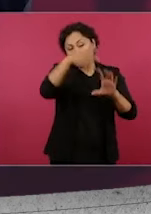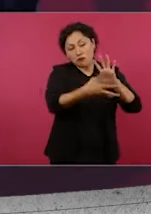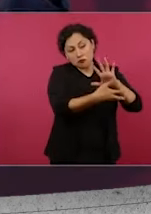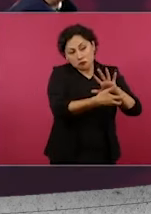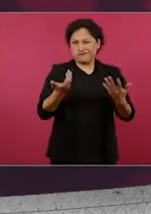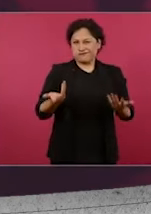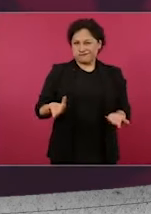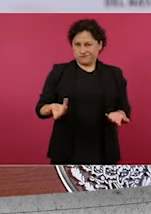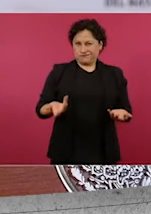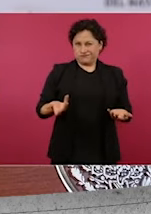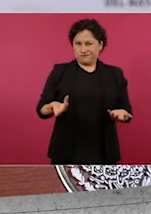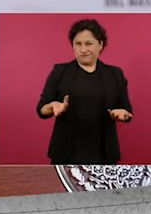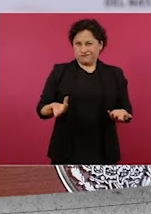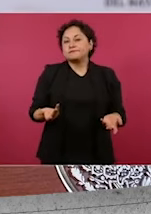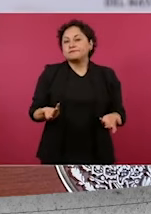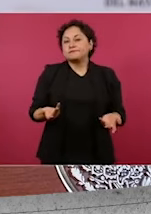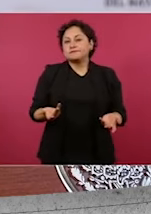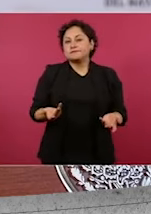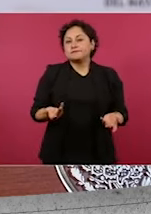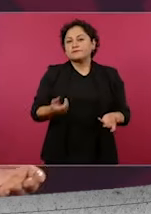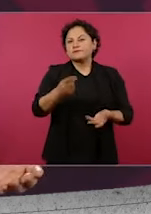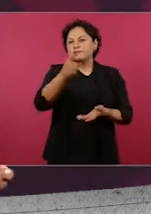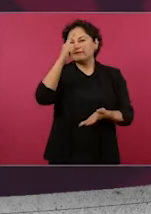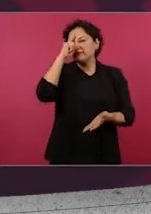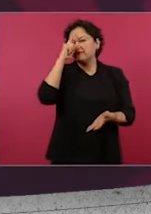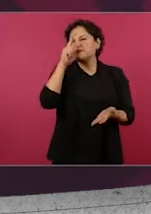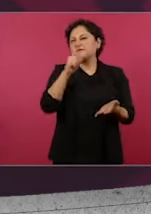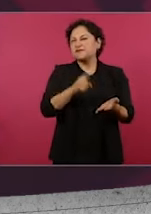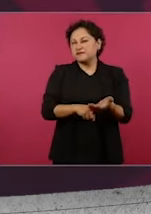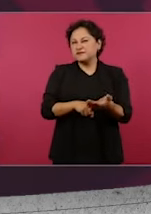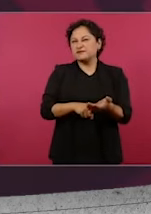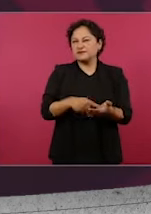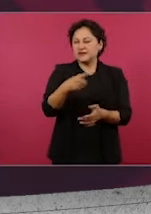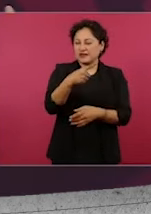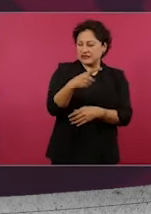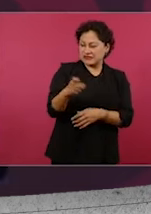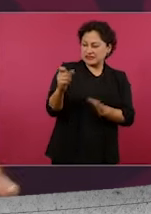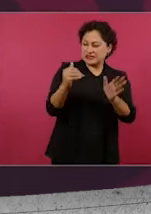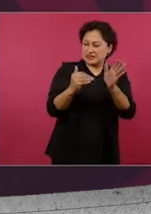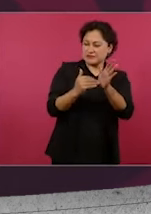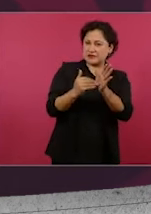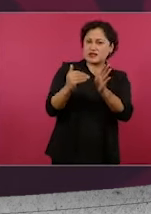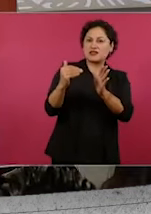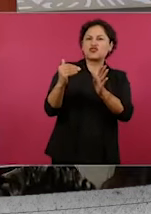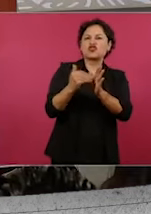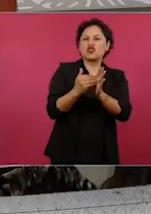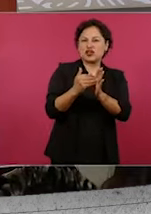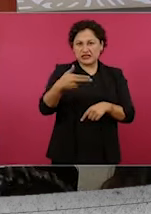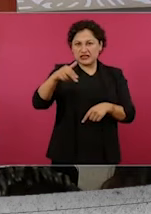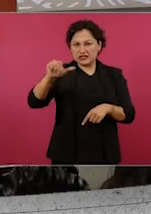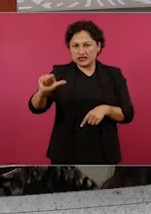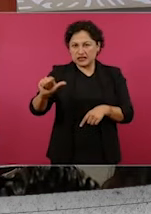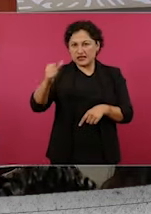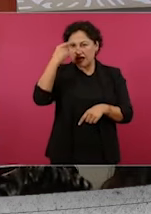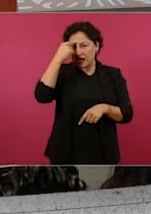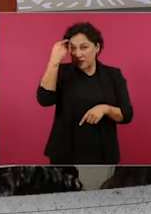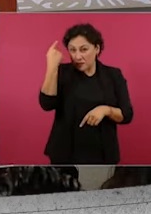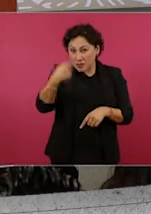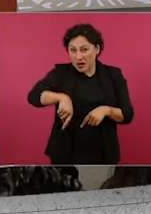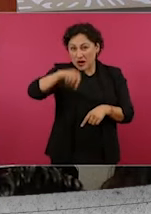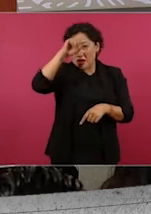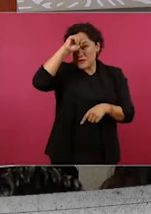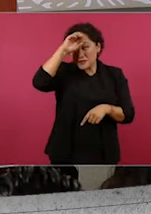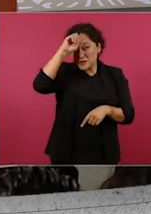¿cuándo se iban a terminar 100 millones de hectáreas concesionadas para la minería? Pues nunca. Estamos hablando